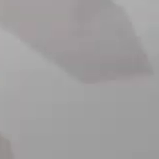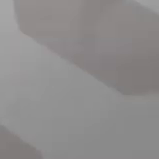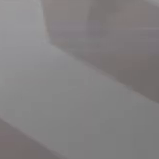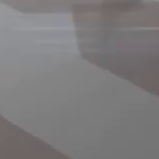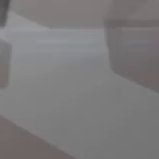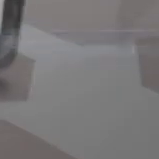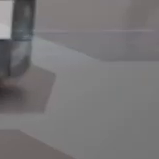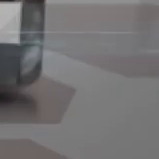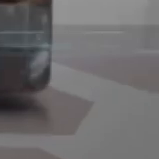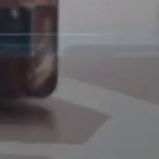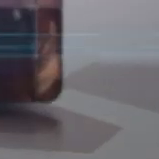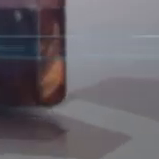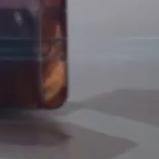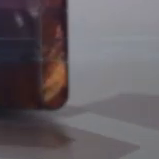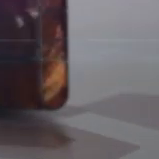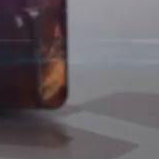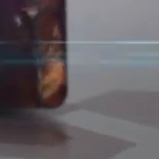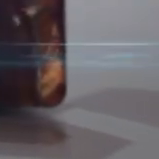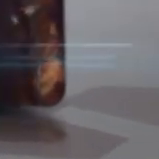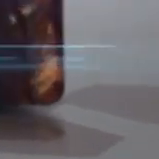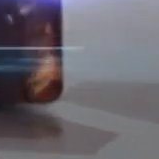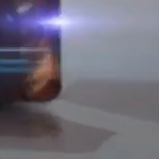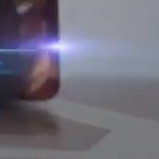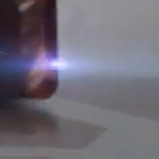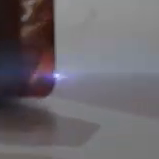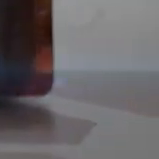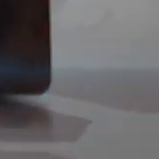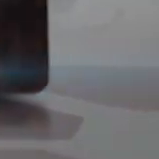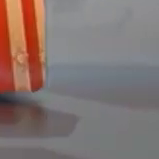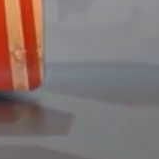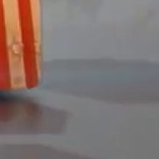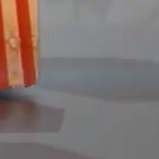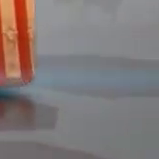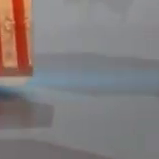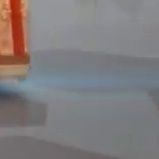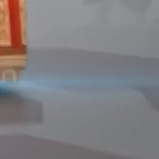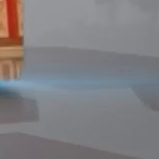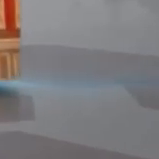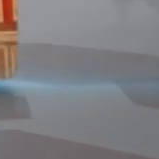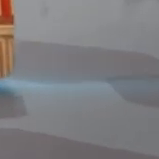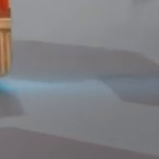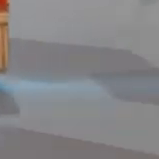Se reúne el embajador de Indonesia, Chepi Warton, con autoridades estatales.